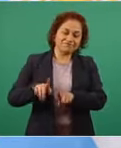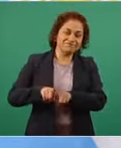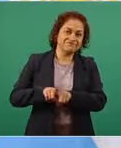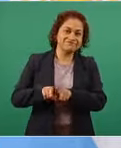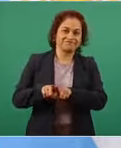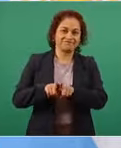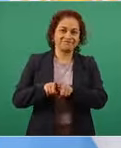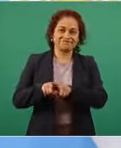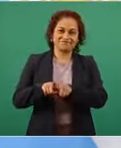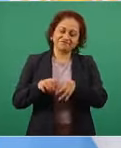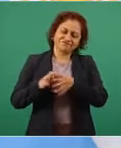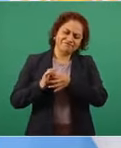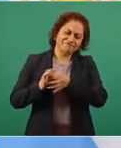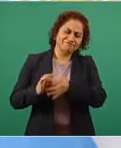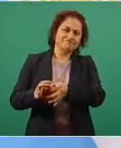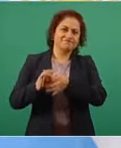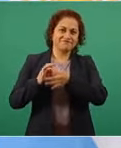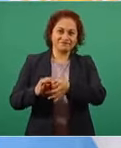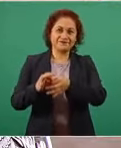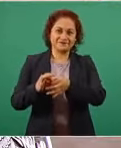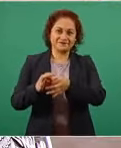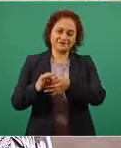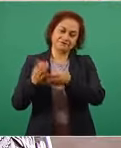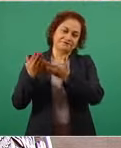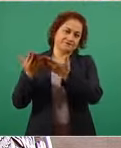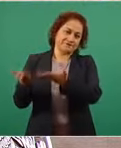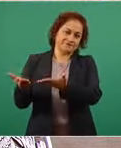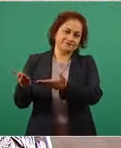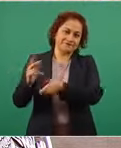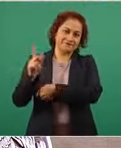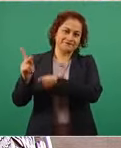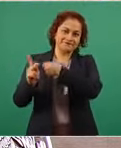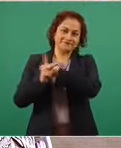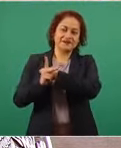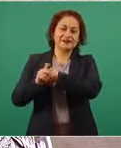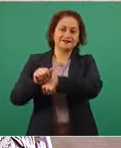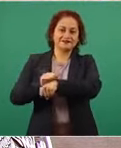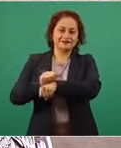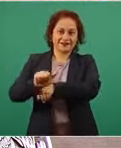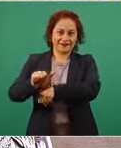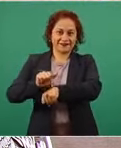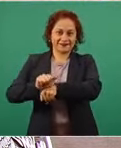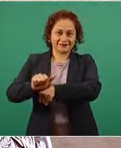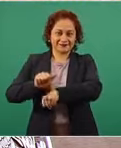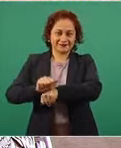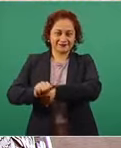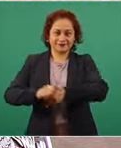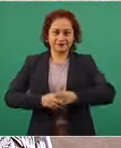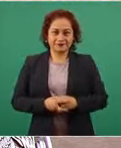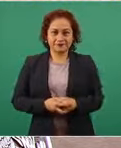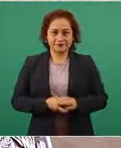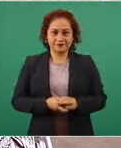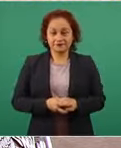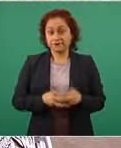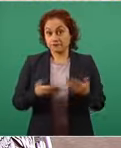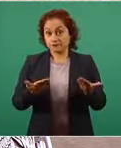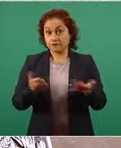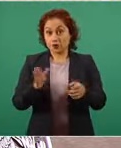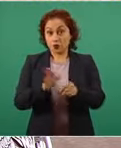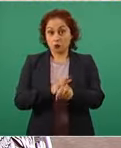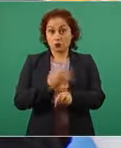fraterno, como es el pueblo de Argentina, y vamos a llevar a cabo